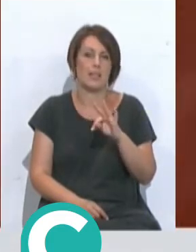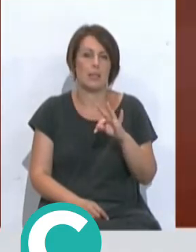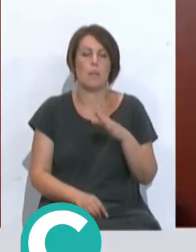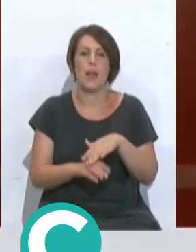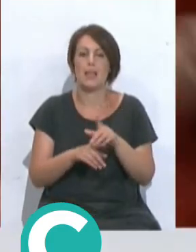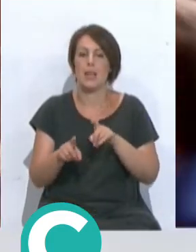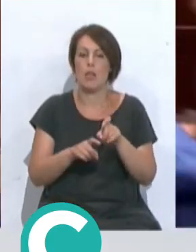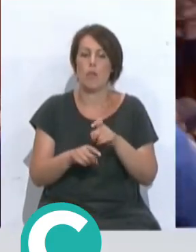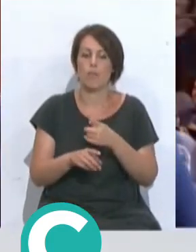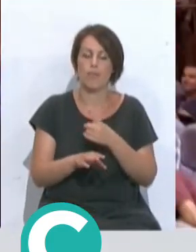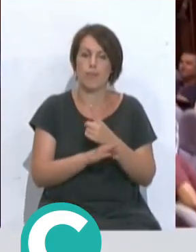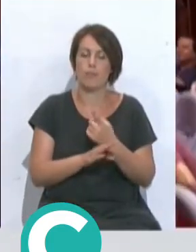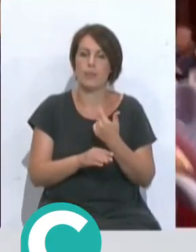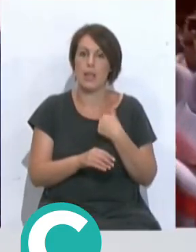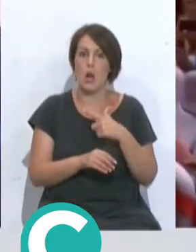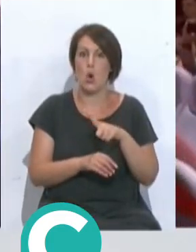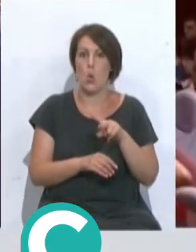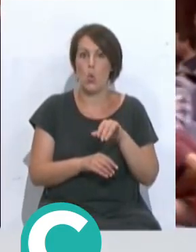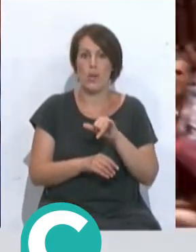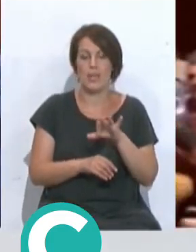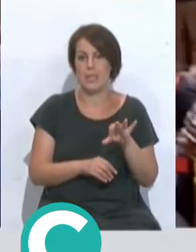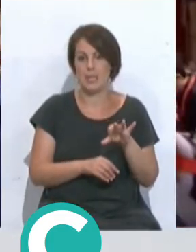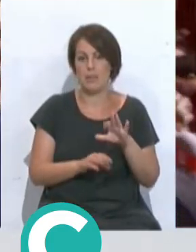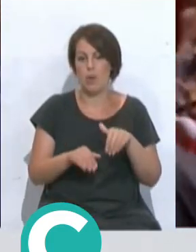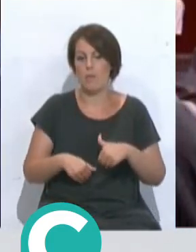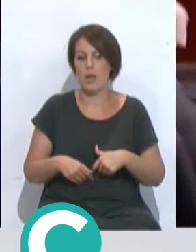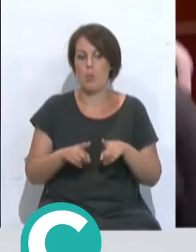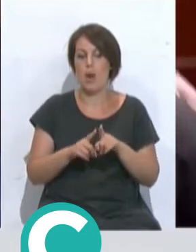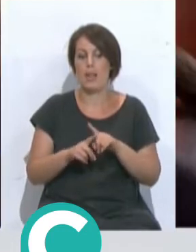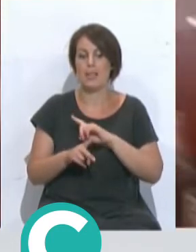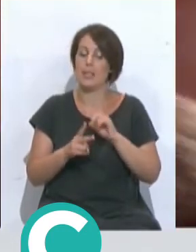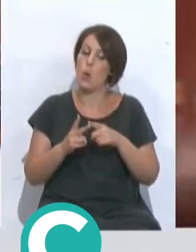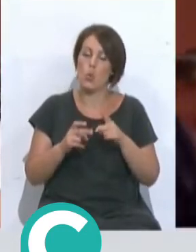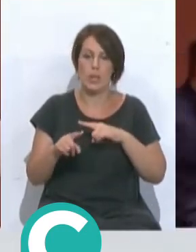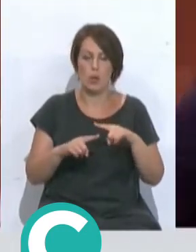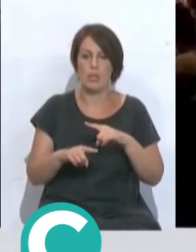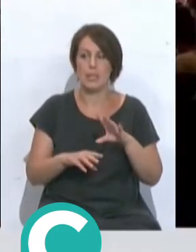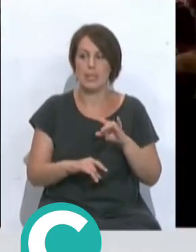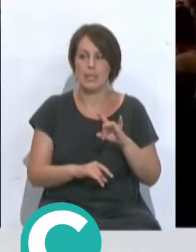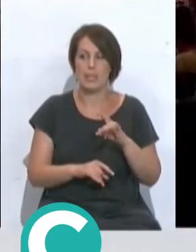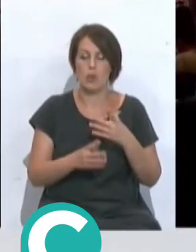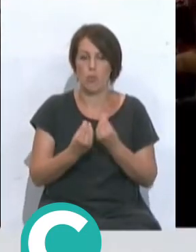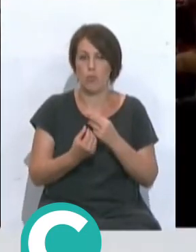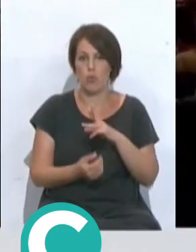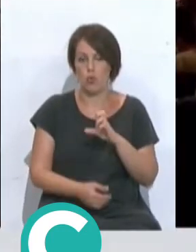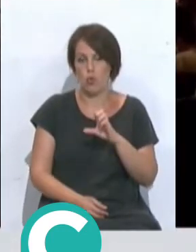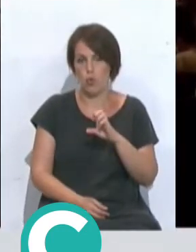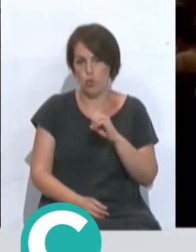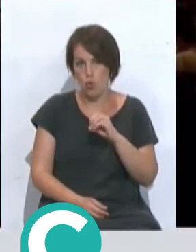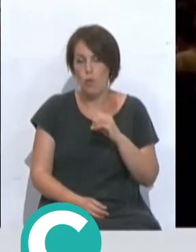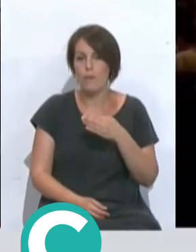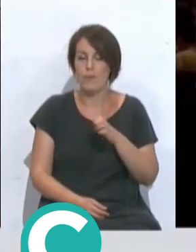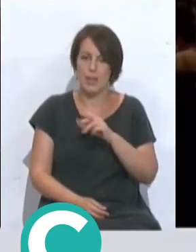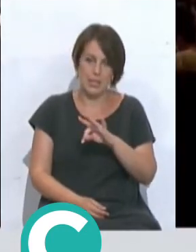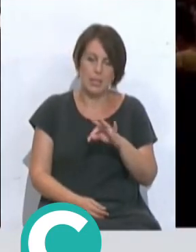selección y una vez que vuelve Luis pues ya está situado como segundo entrenador. Sí, tanto con Robert como con Luis se da la